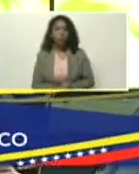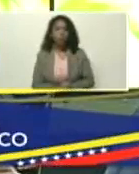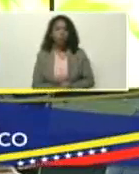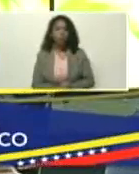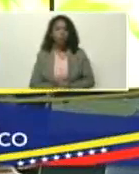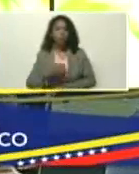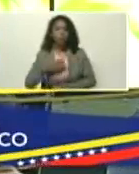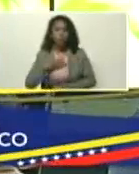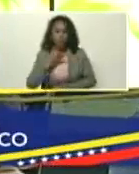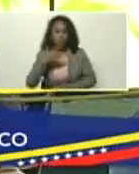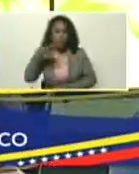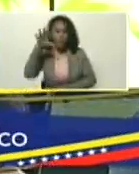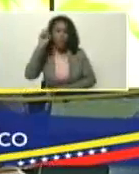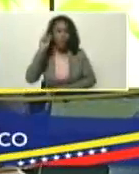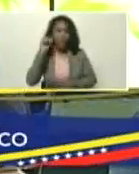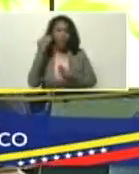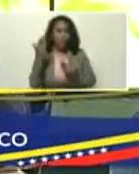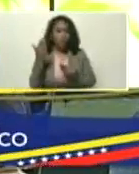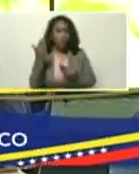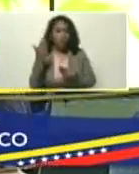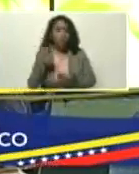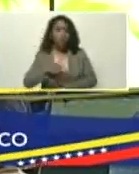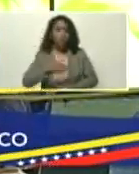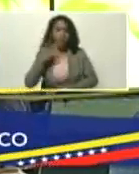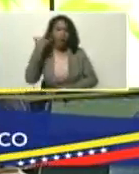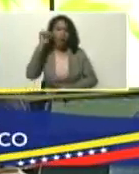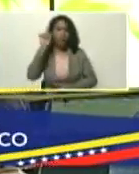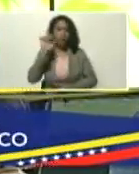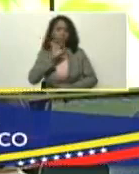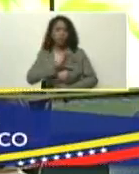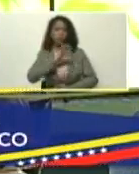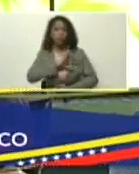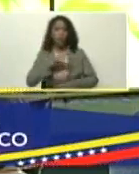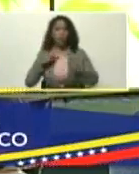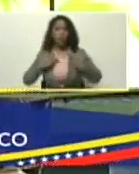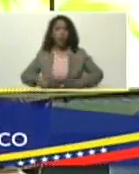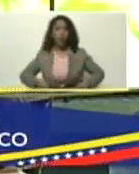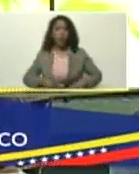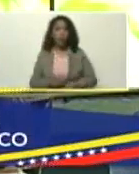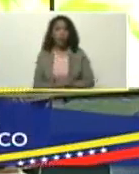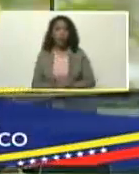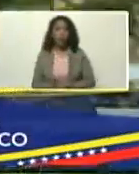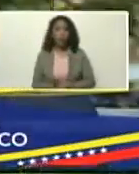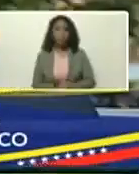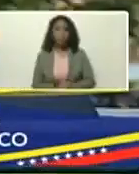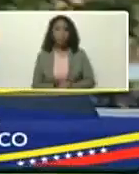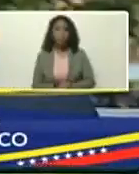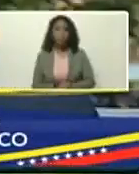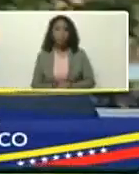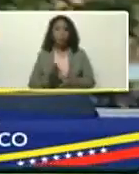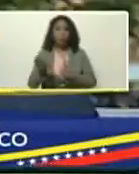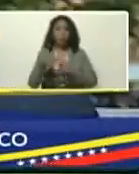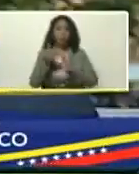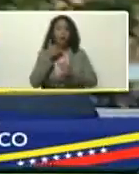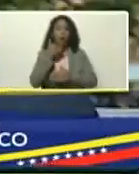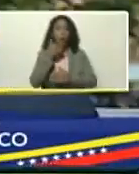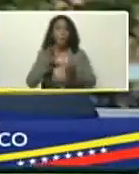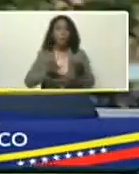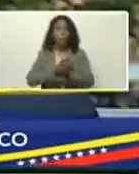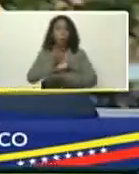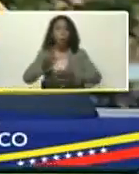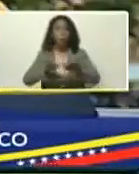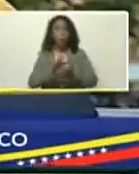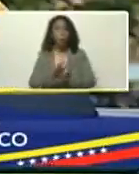puede entenderse, que pueda existir, una sociedad humana, con sus contradicciones, y sus problemas,